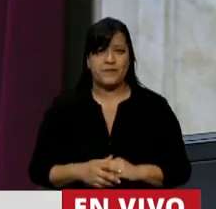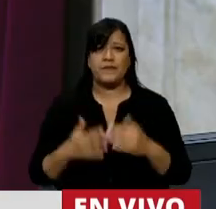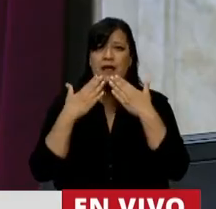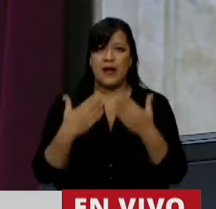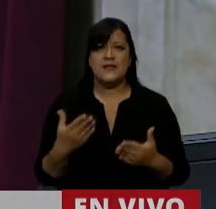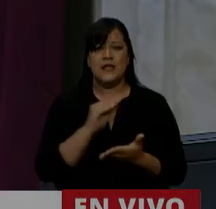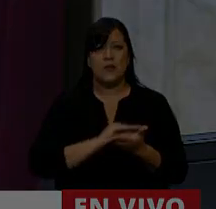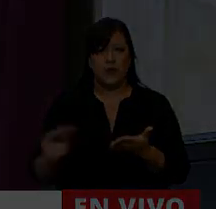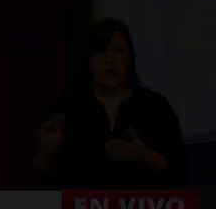diputado Luis Juez.